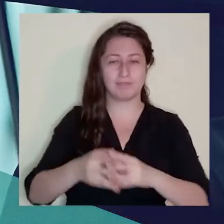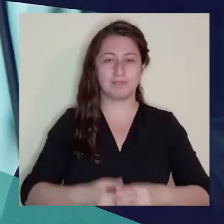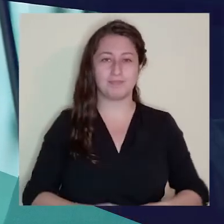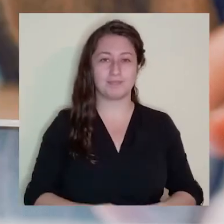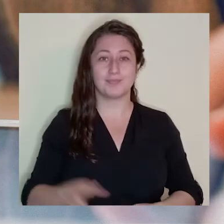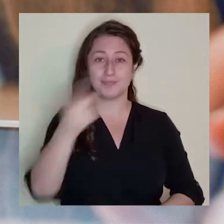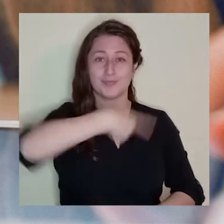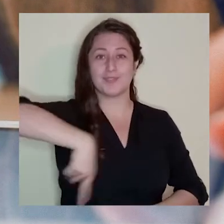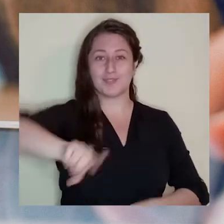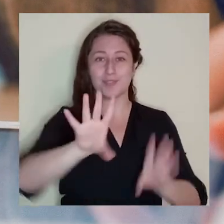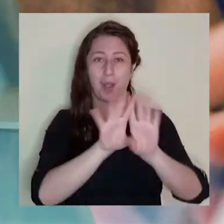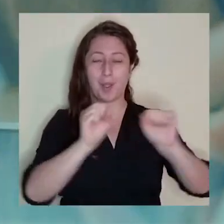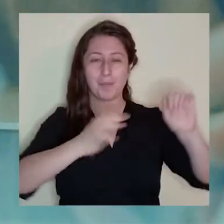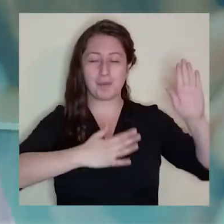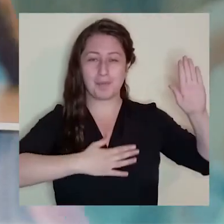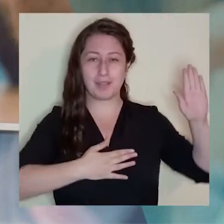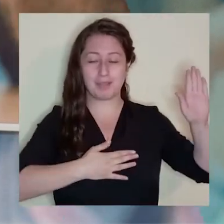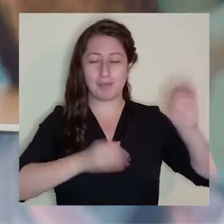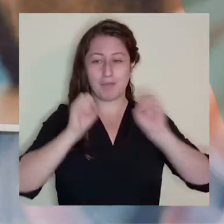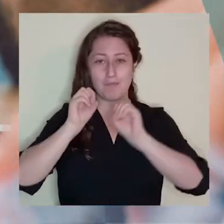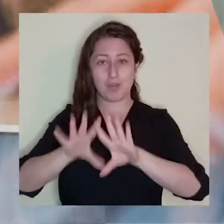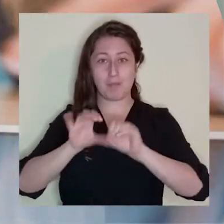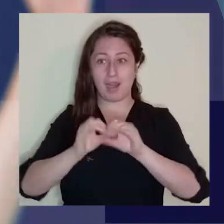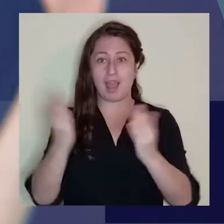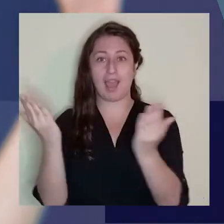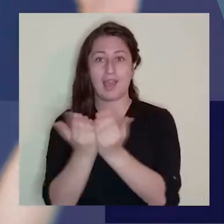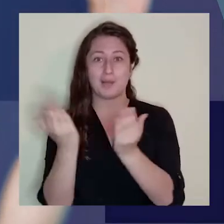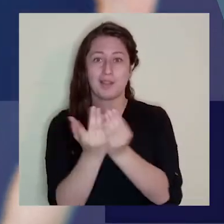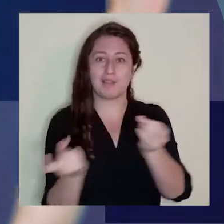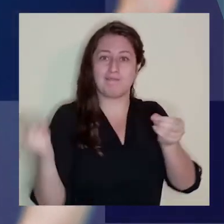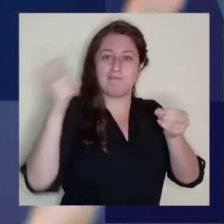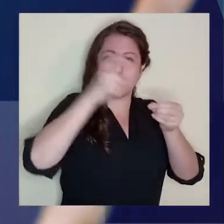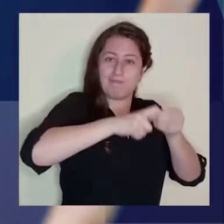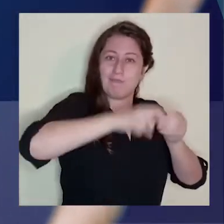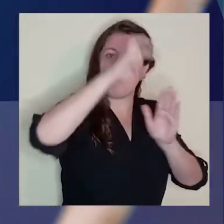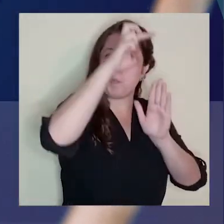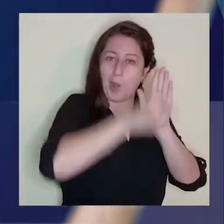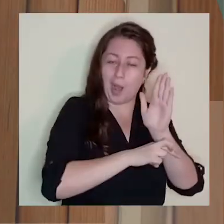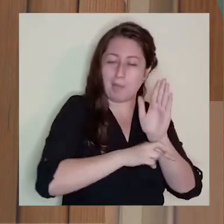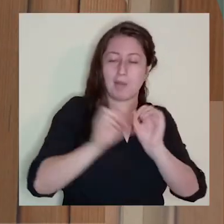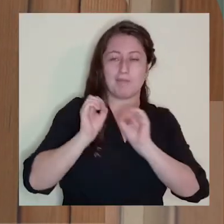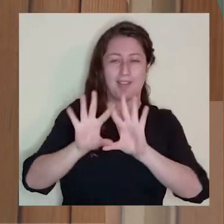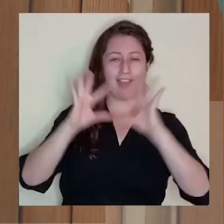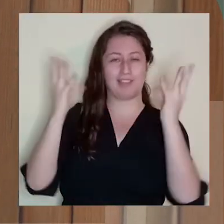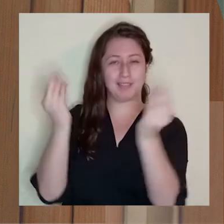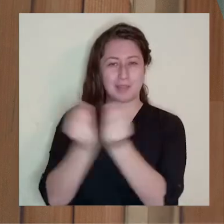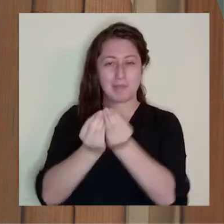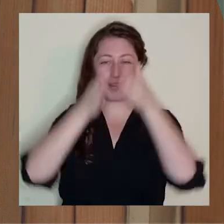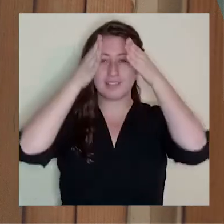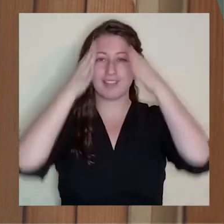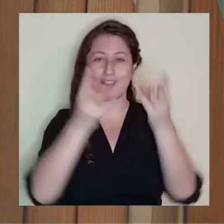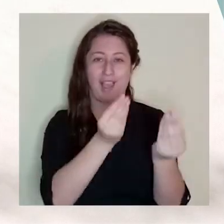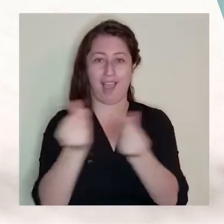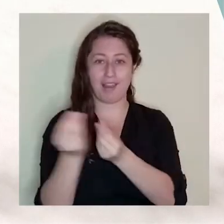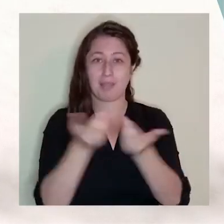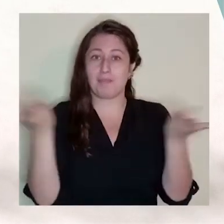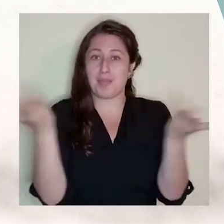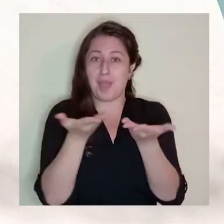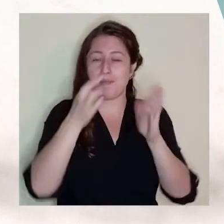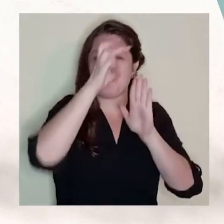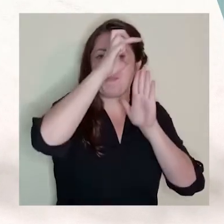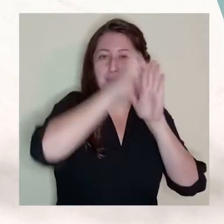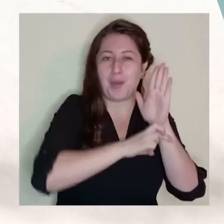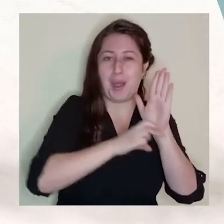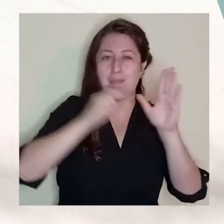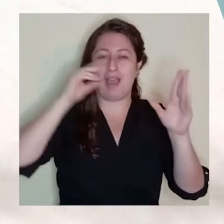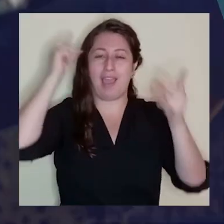conocimiento. Nos comprometemos a formar íntegramente a quienes ingresan a nuestros programas, centrándonos en la calidad a través de planes